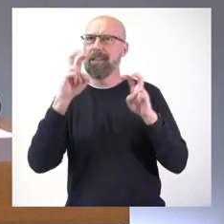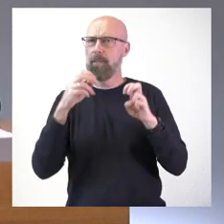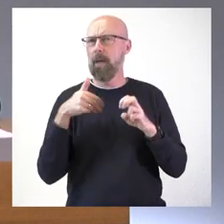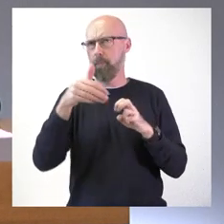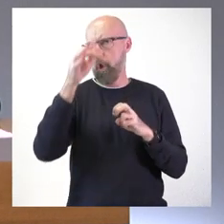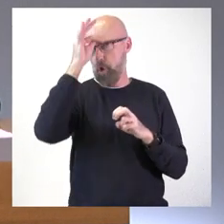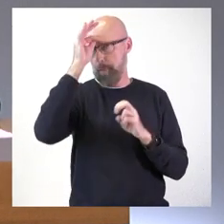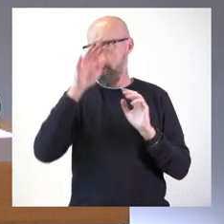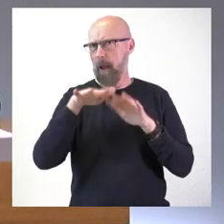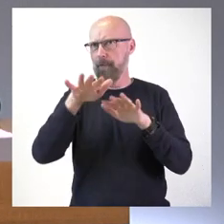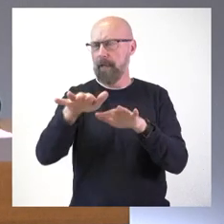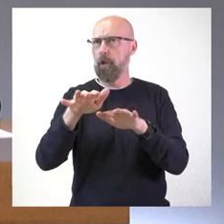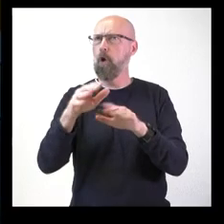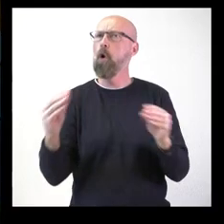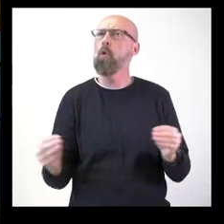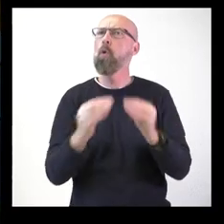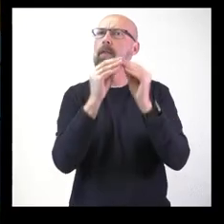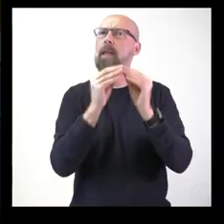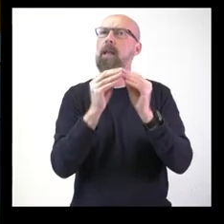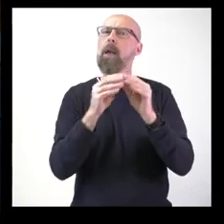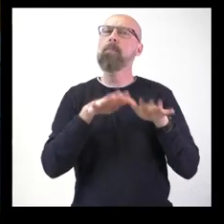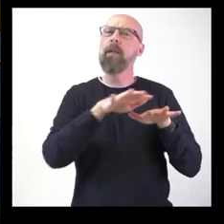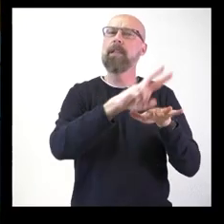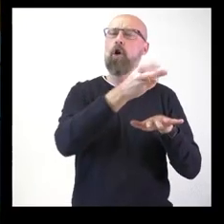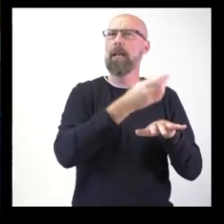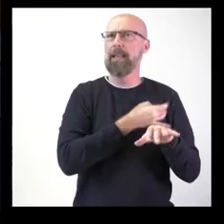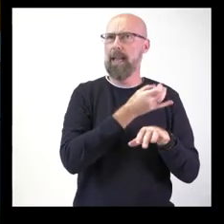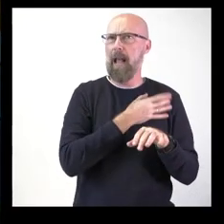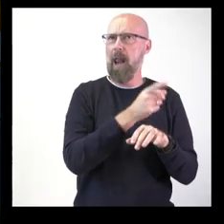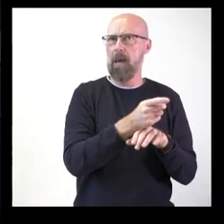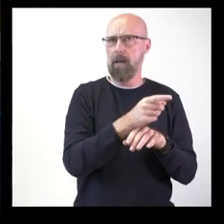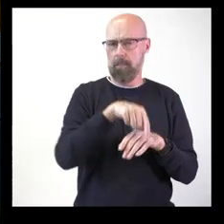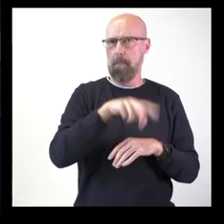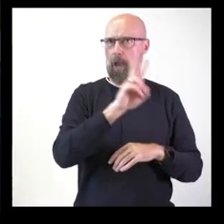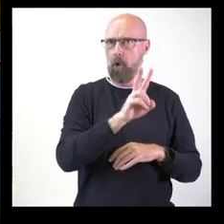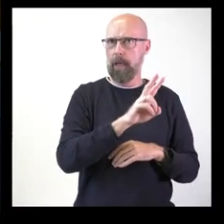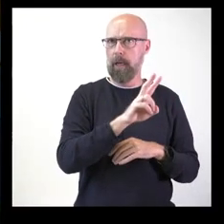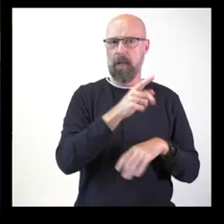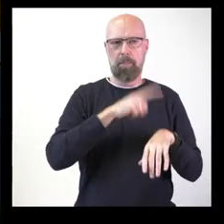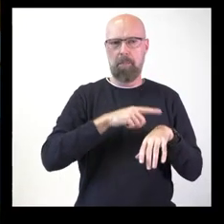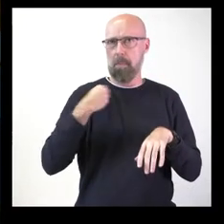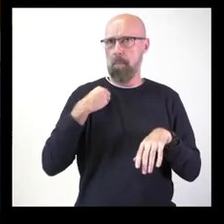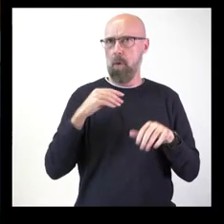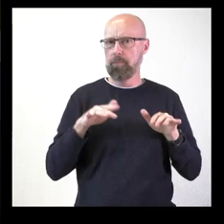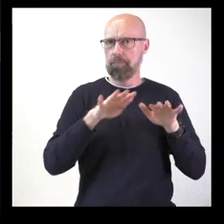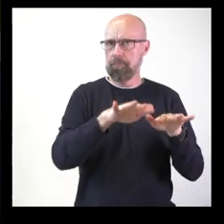van a coincidir con una manifestación sindical aquí en Valladolid, prácticamente a la vez. No sé si Vox se ha planteado cambiar